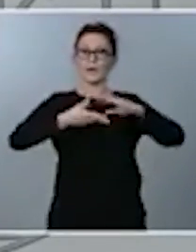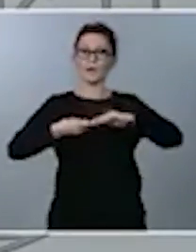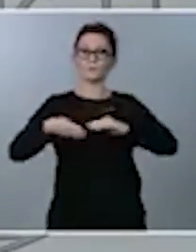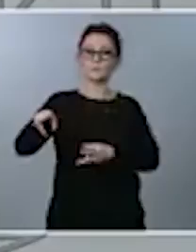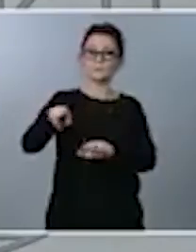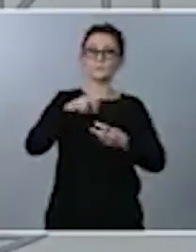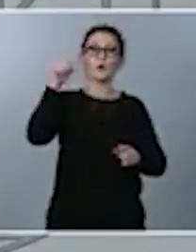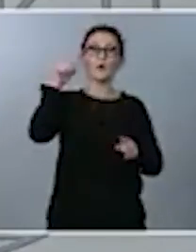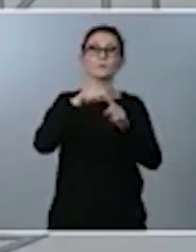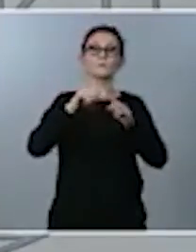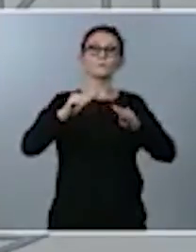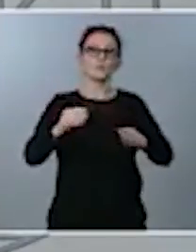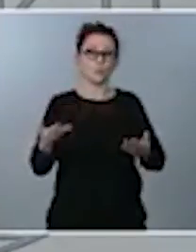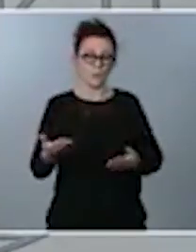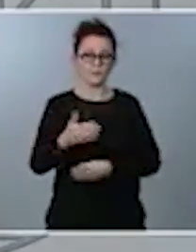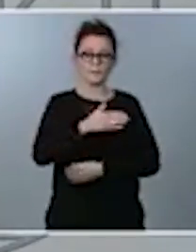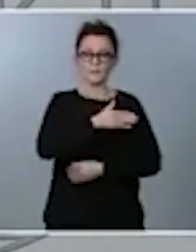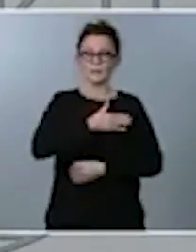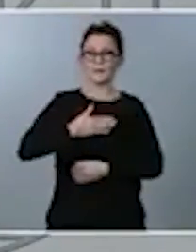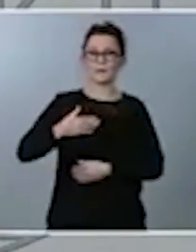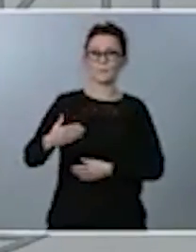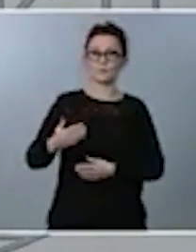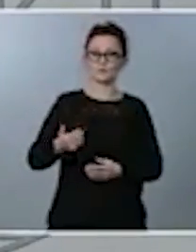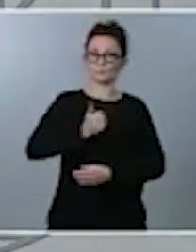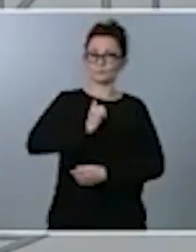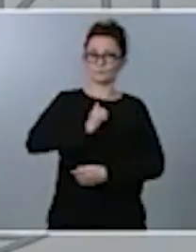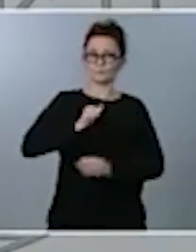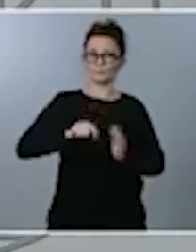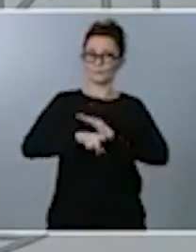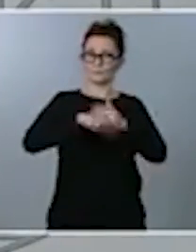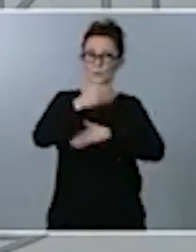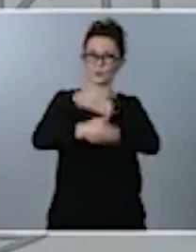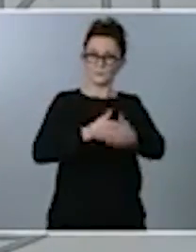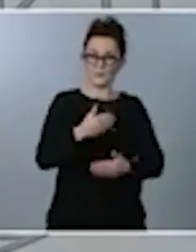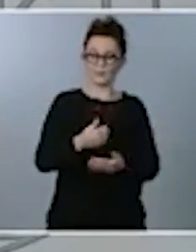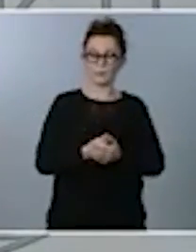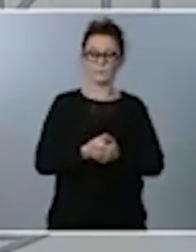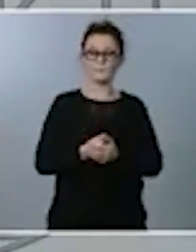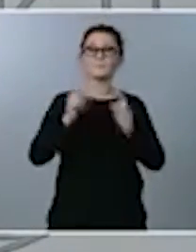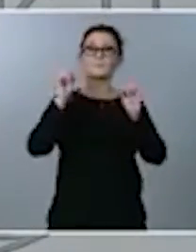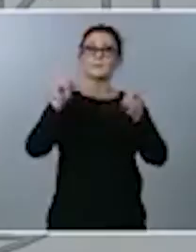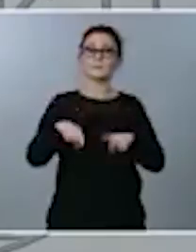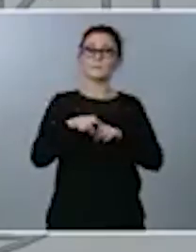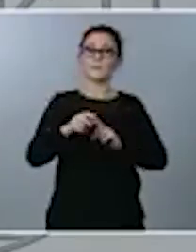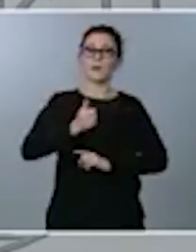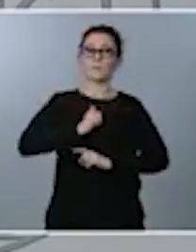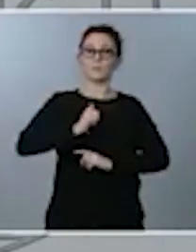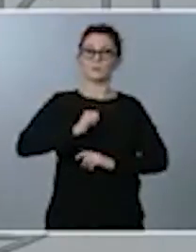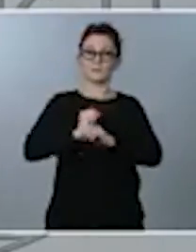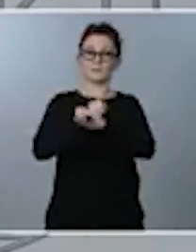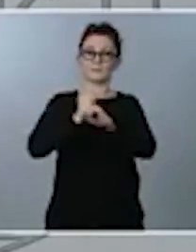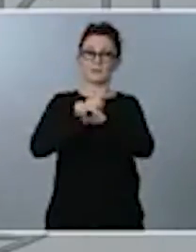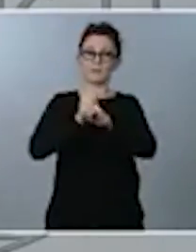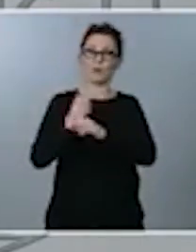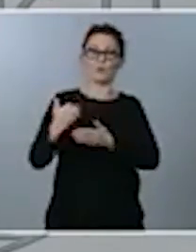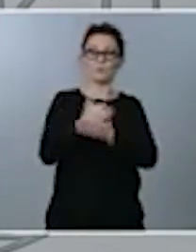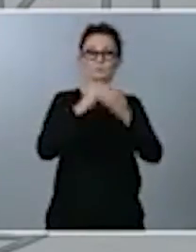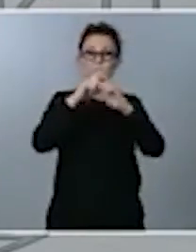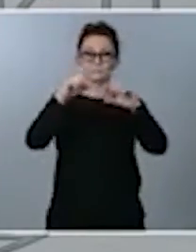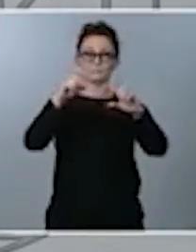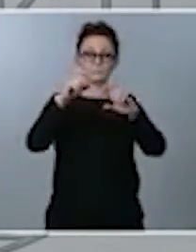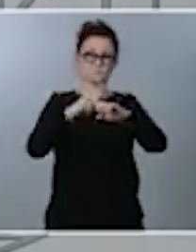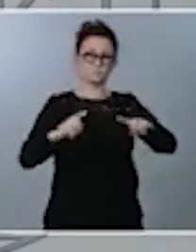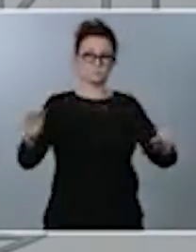primero, ganar progresividad, segundo, favorecer también el trabajo de nuestras pymes, tercero, apoyar hábitos de vida saludables,